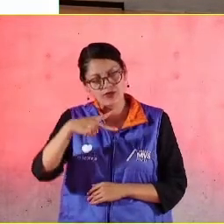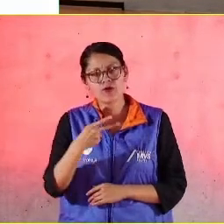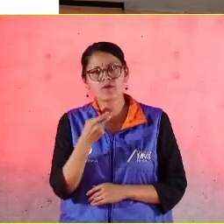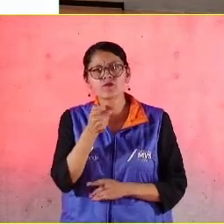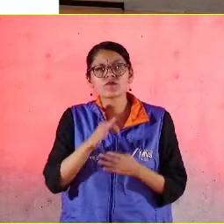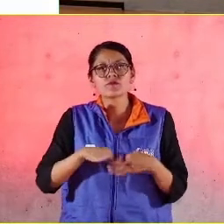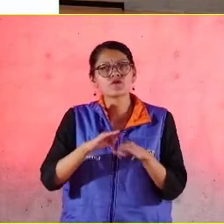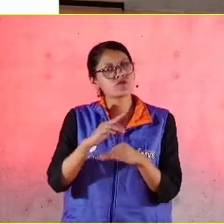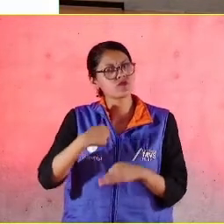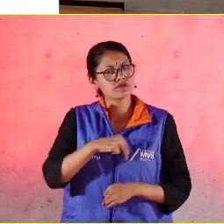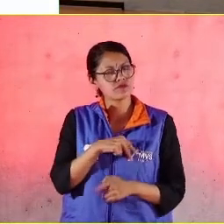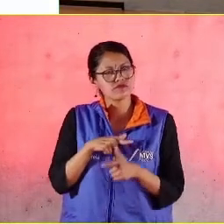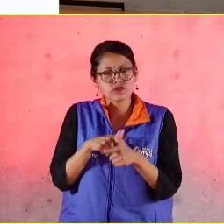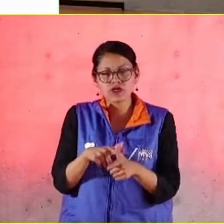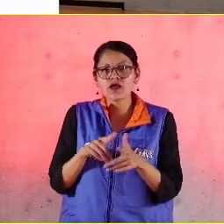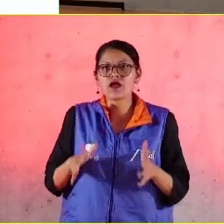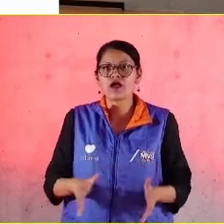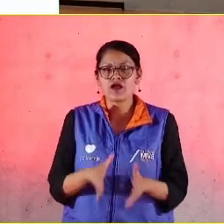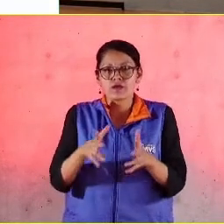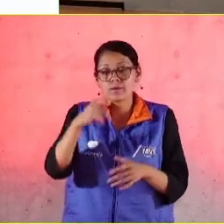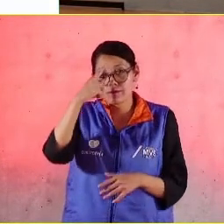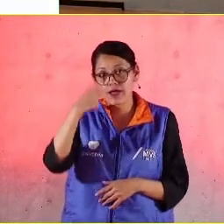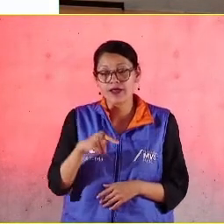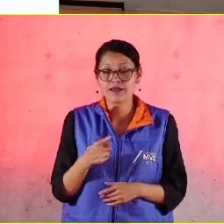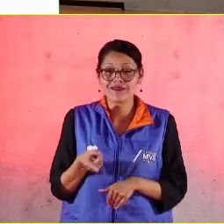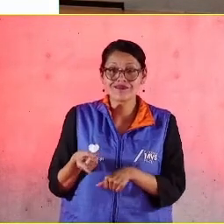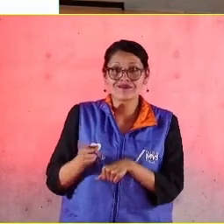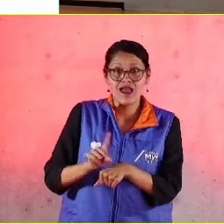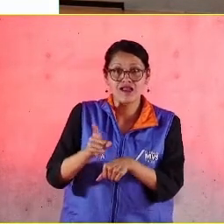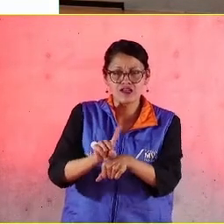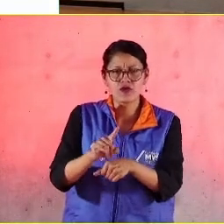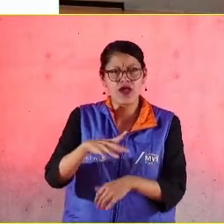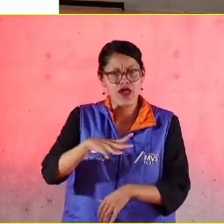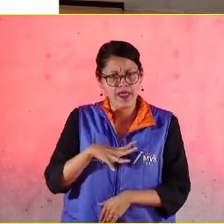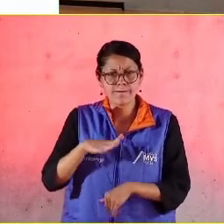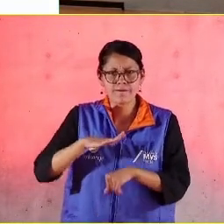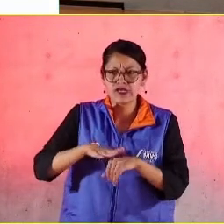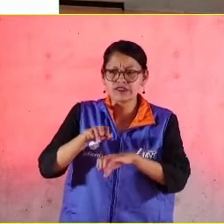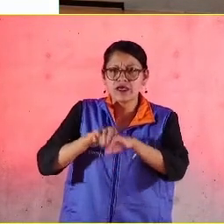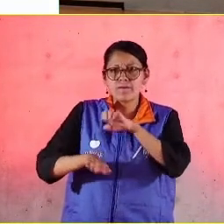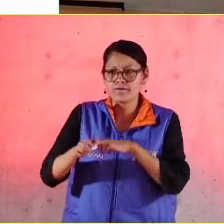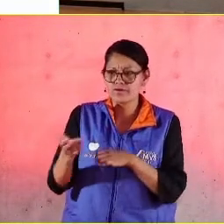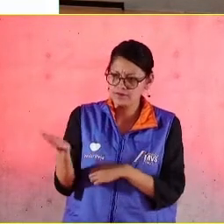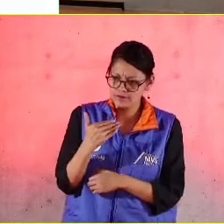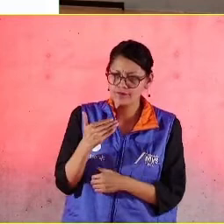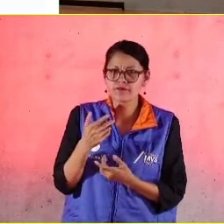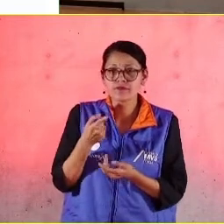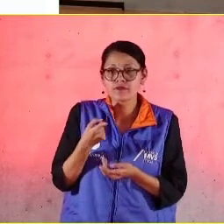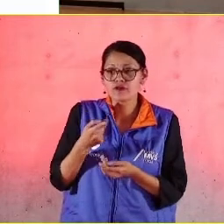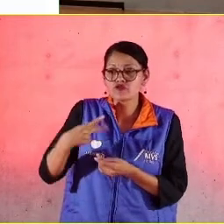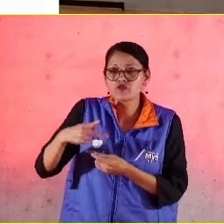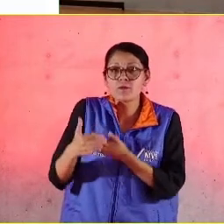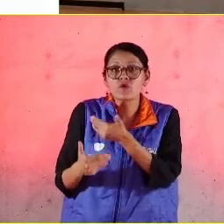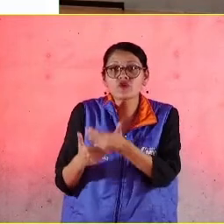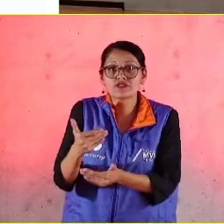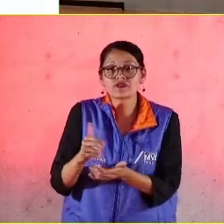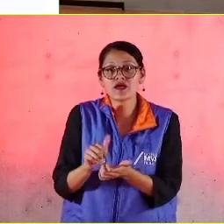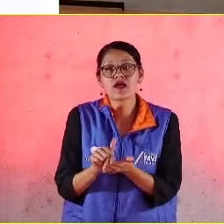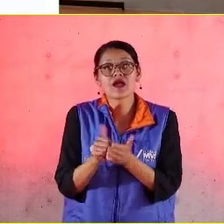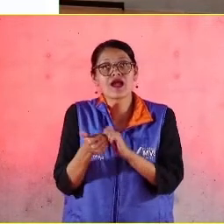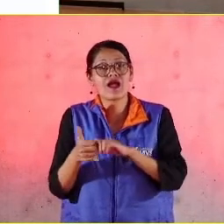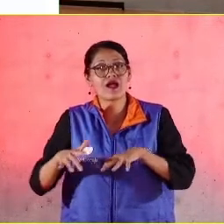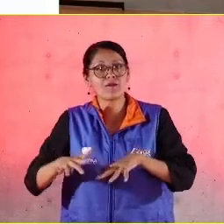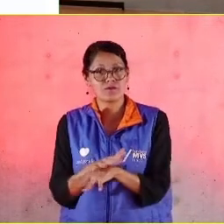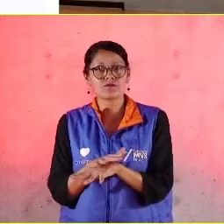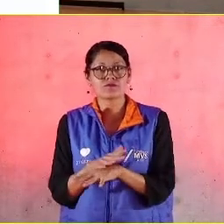promoviendo y sigamos acrecentando que cada día haya más empresas que hacen su propio proceso de transformación.